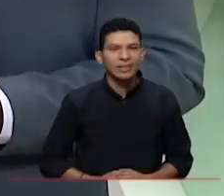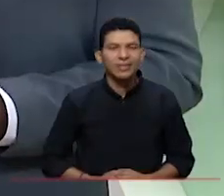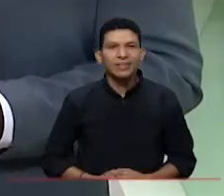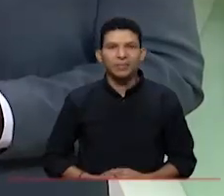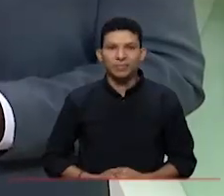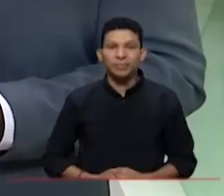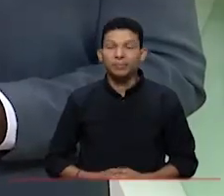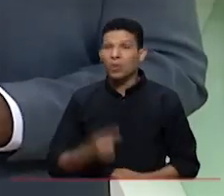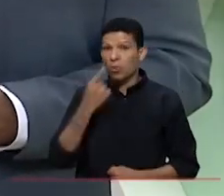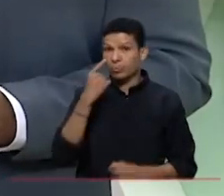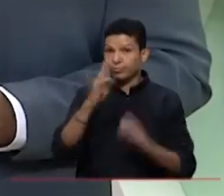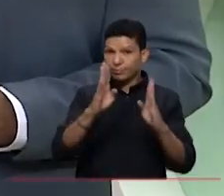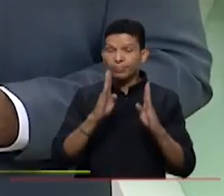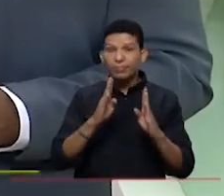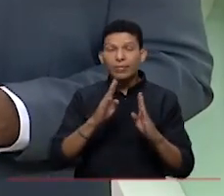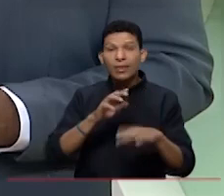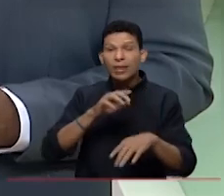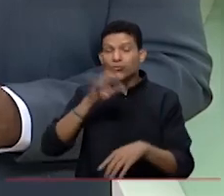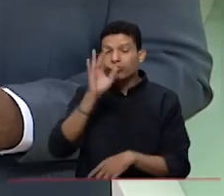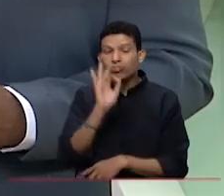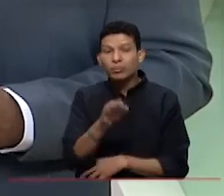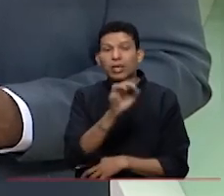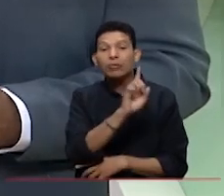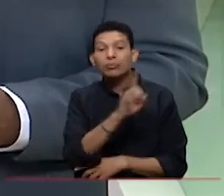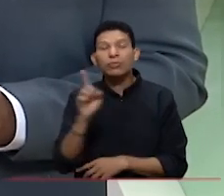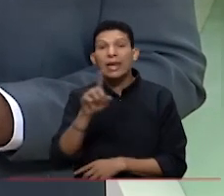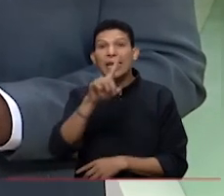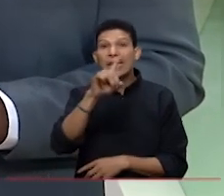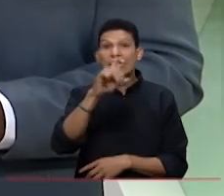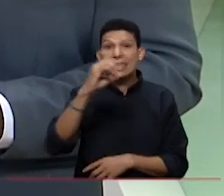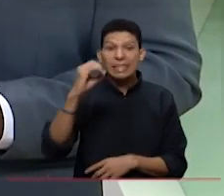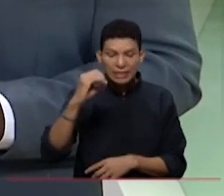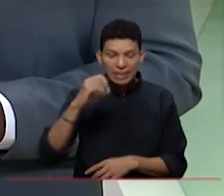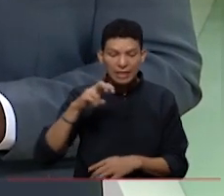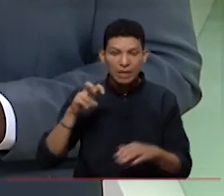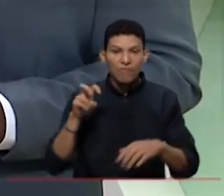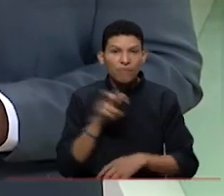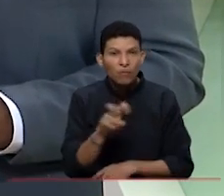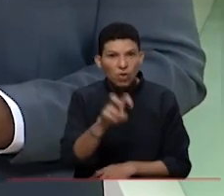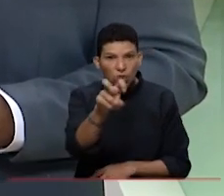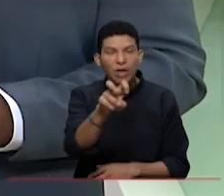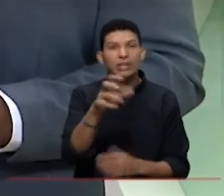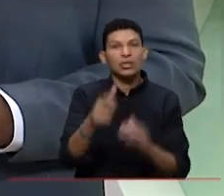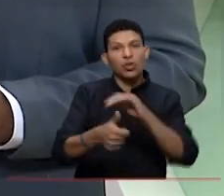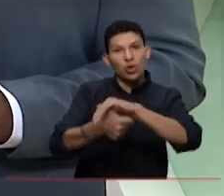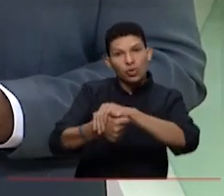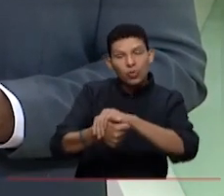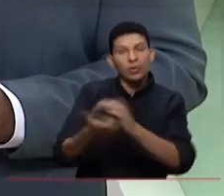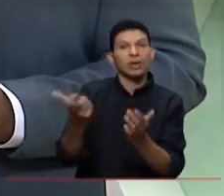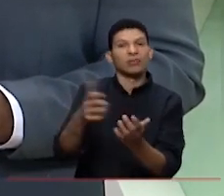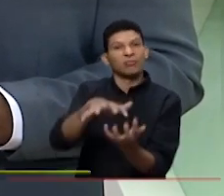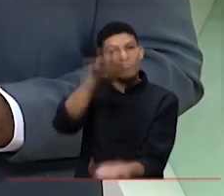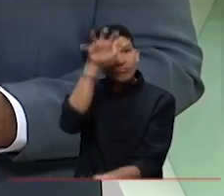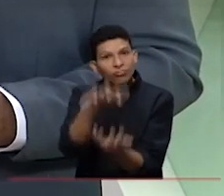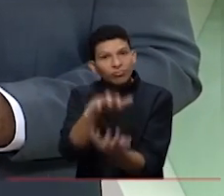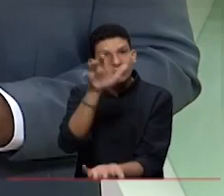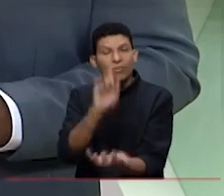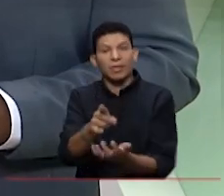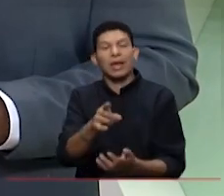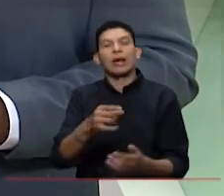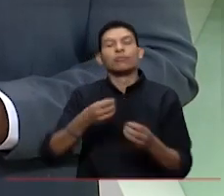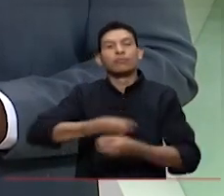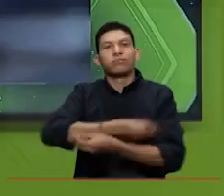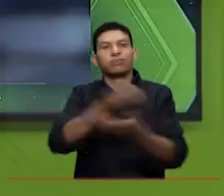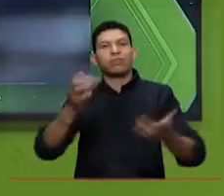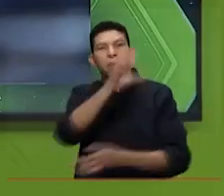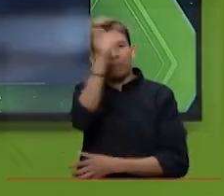Y mucha atención porque más de 60 reptiles entre boas, tortugas y un caimán fueron liberados en la costa pacífica